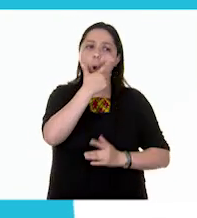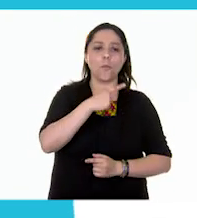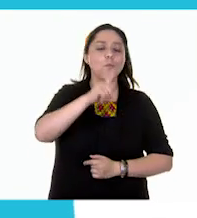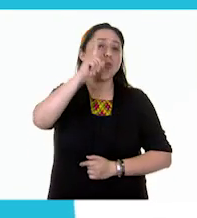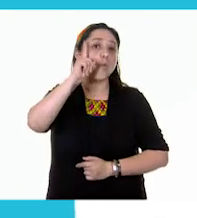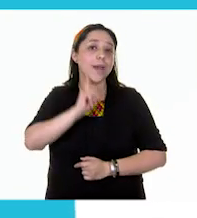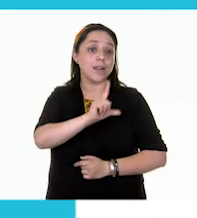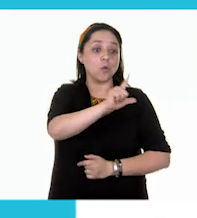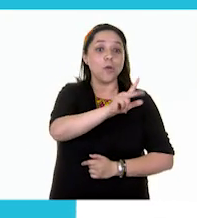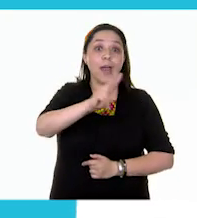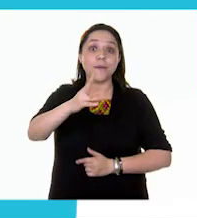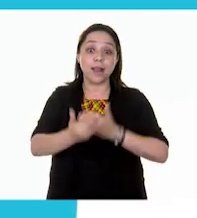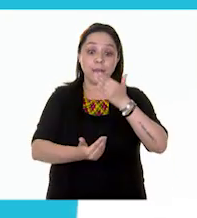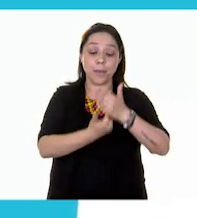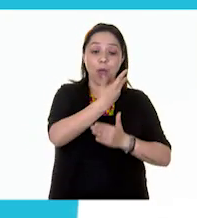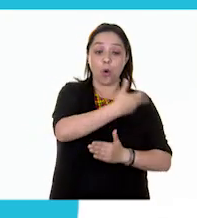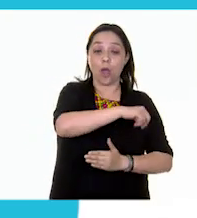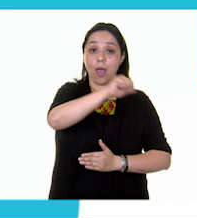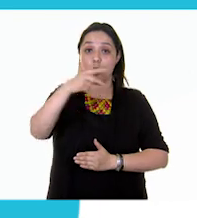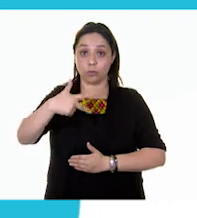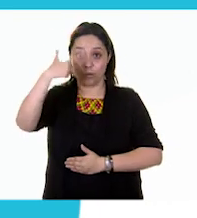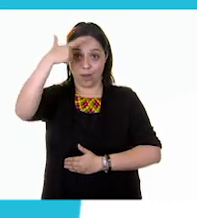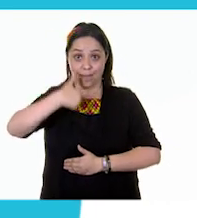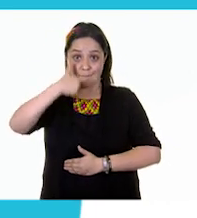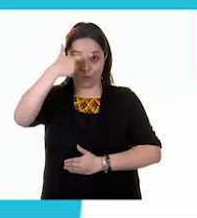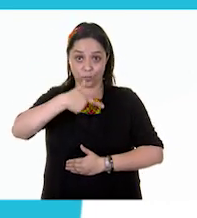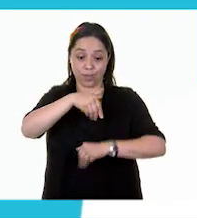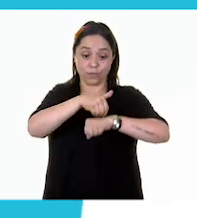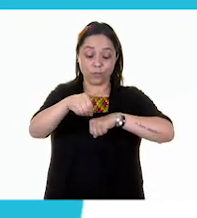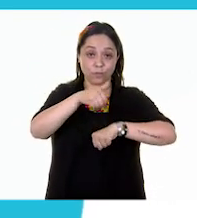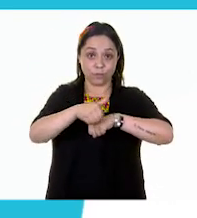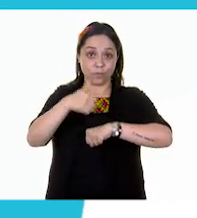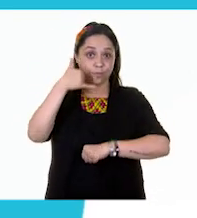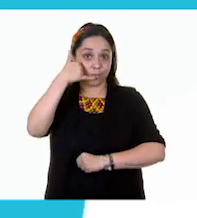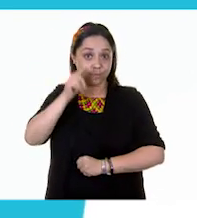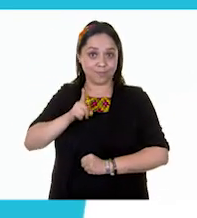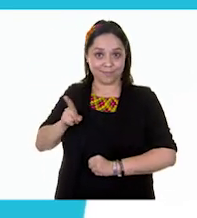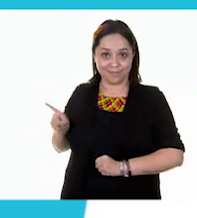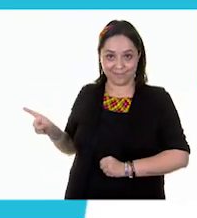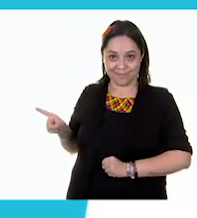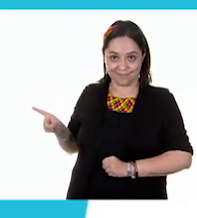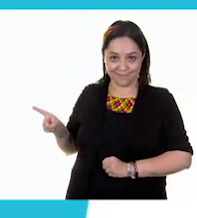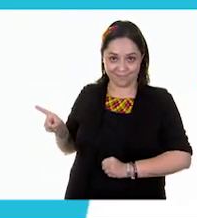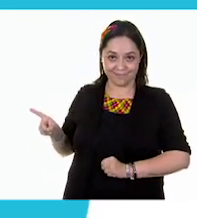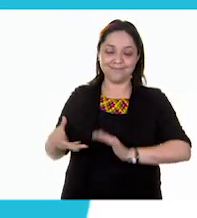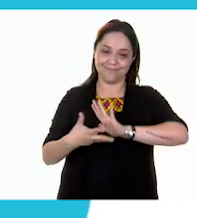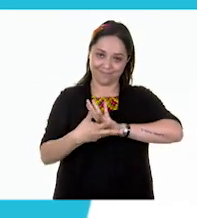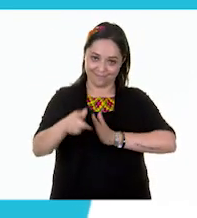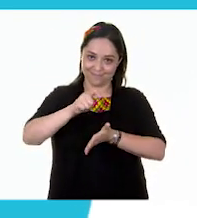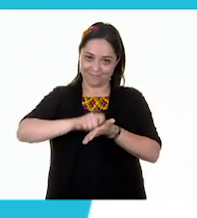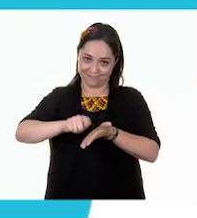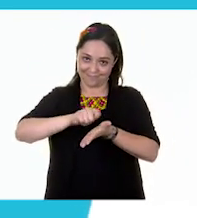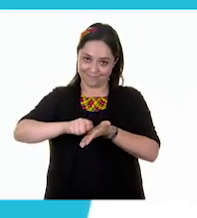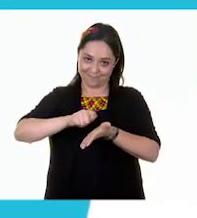maestros de lunes a viernes de 8 a 20 horas. Al teléfono 5541